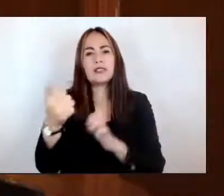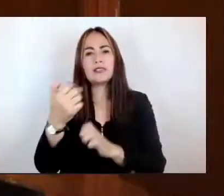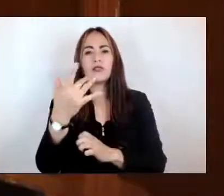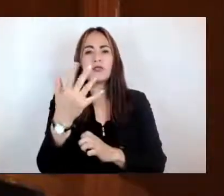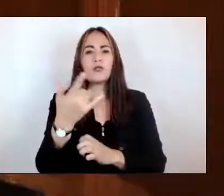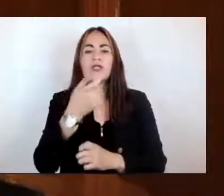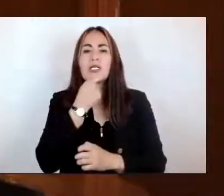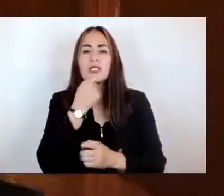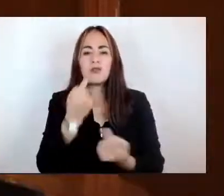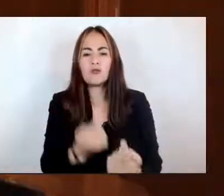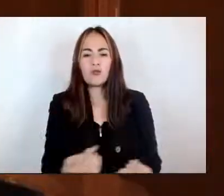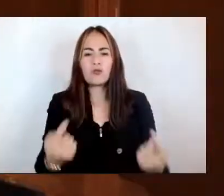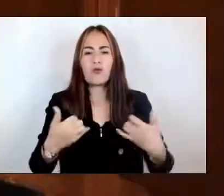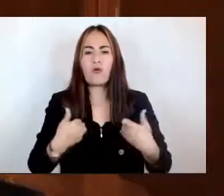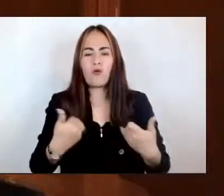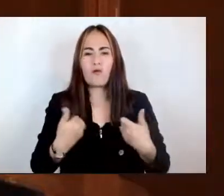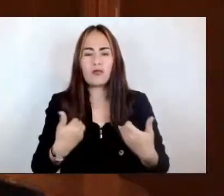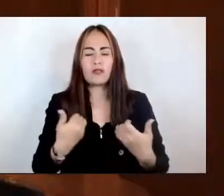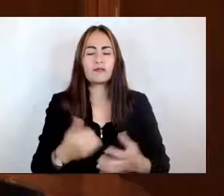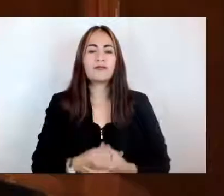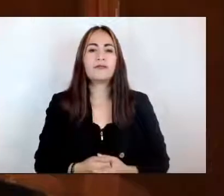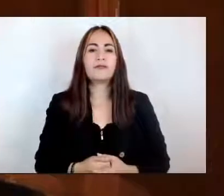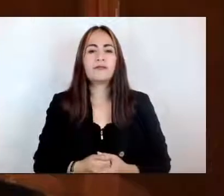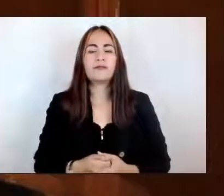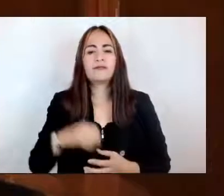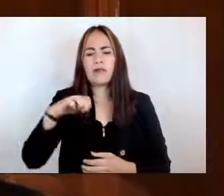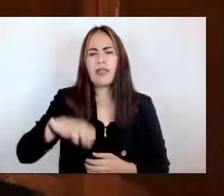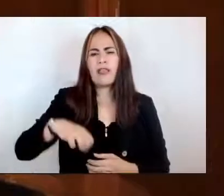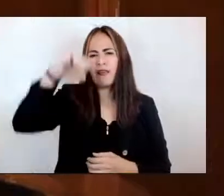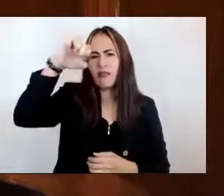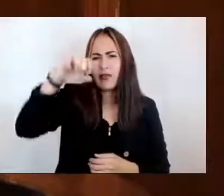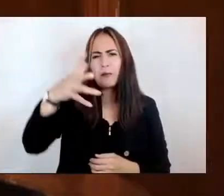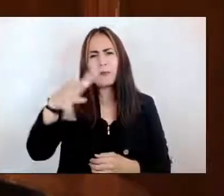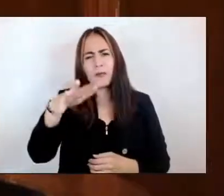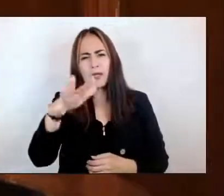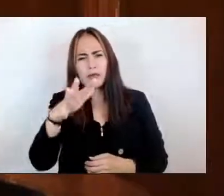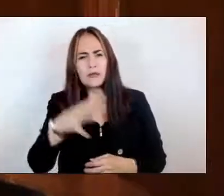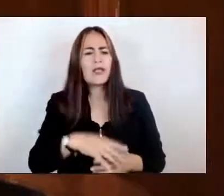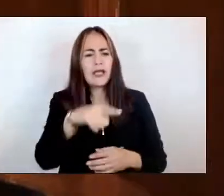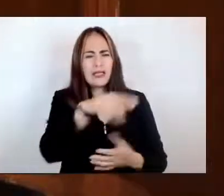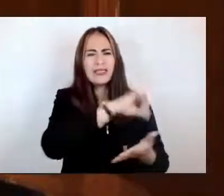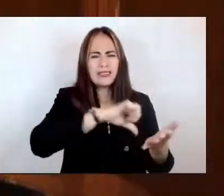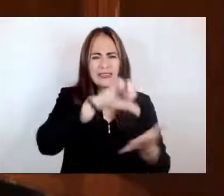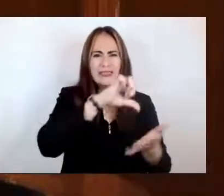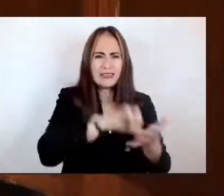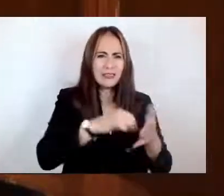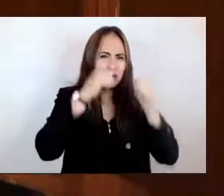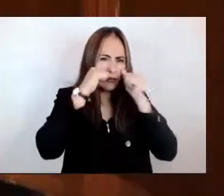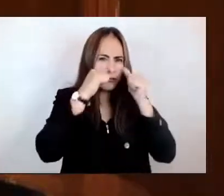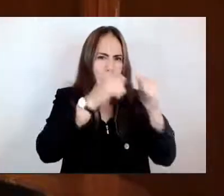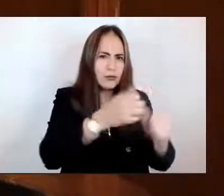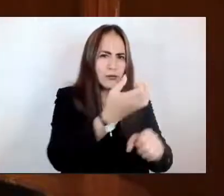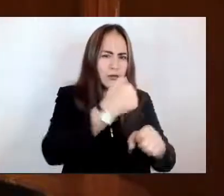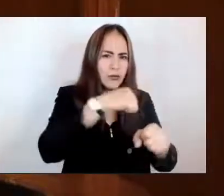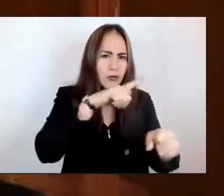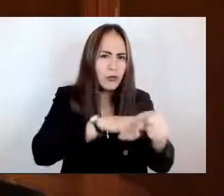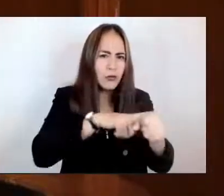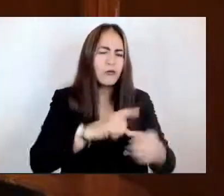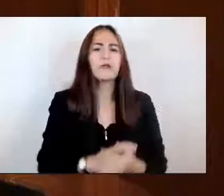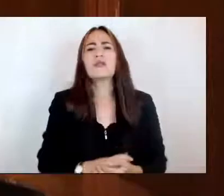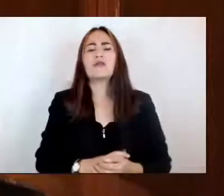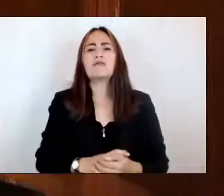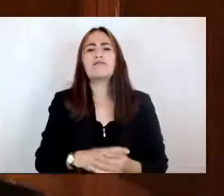de edad. Por lo que respecta a la edad de los residentes de los centros de asistencia social, el mayor